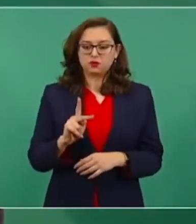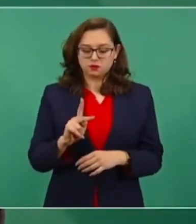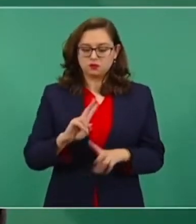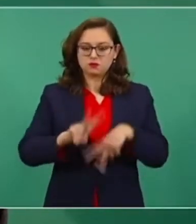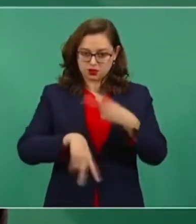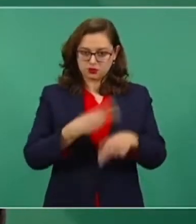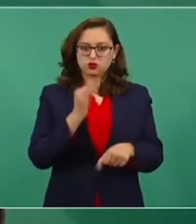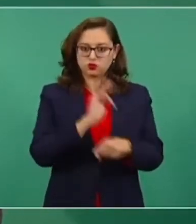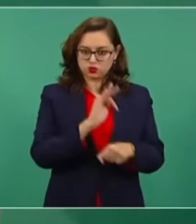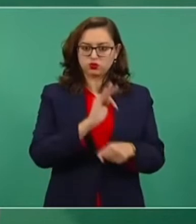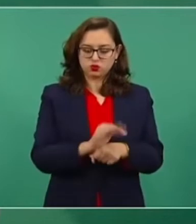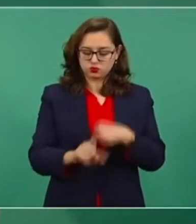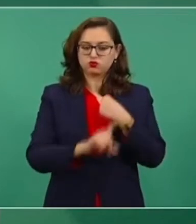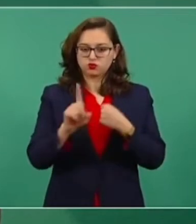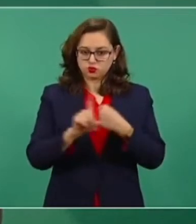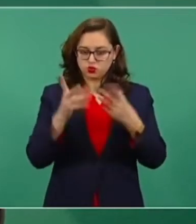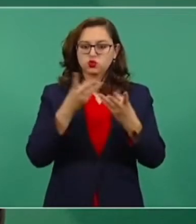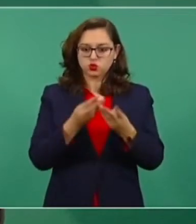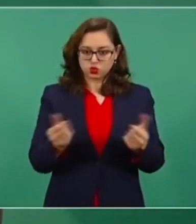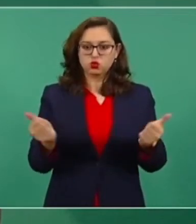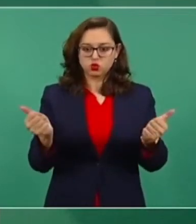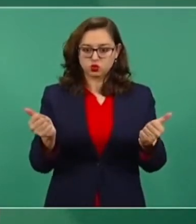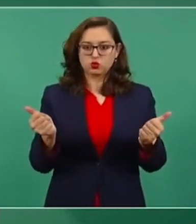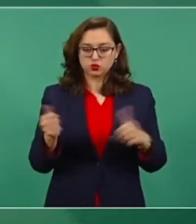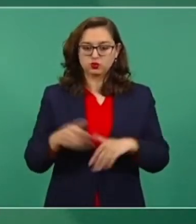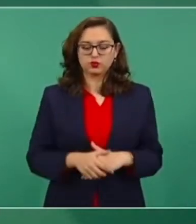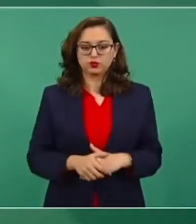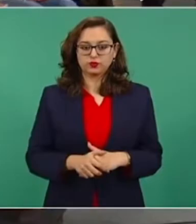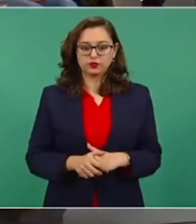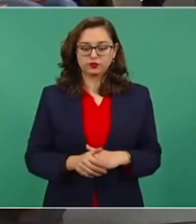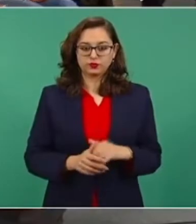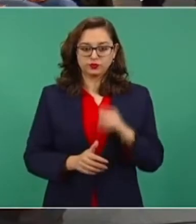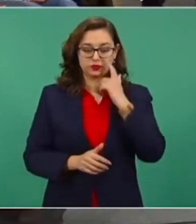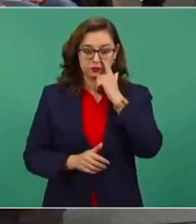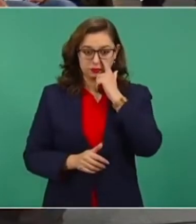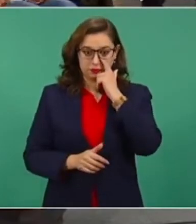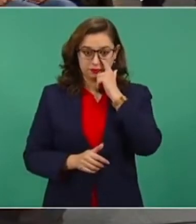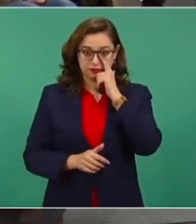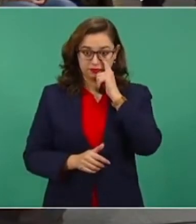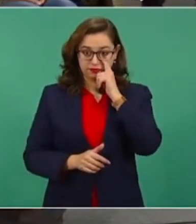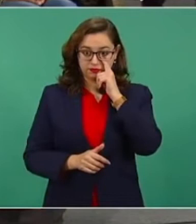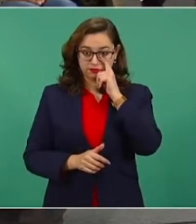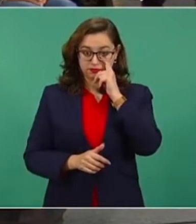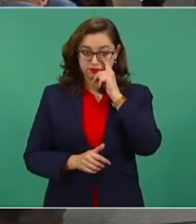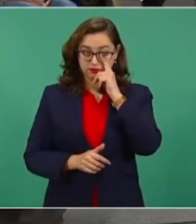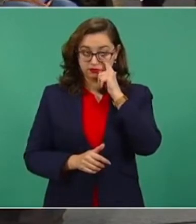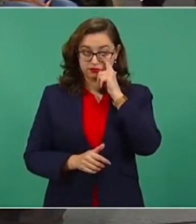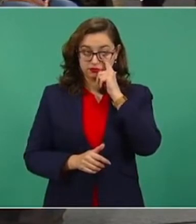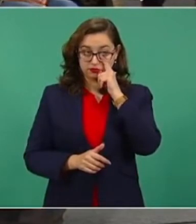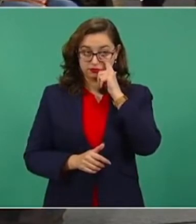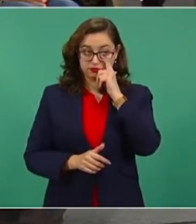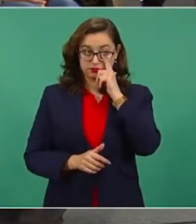y vamos a resolverlo y vamos a resolverlo. Y qué bien que estás